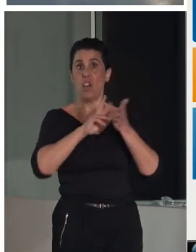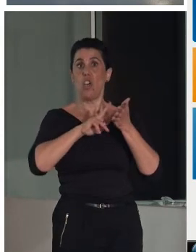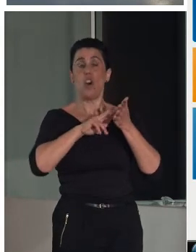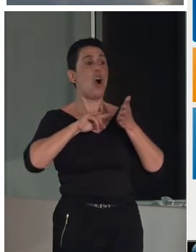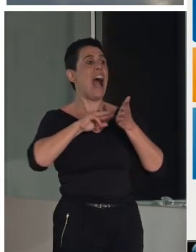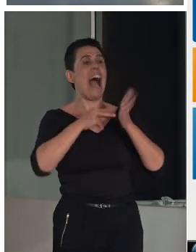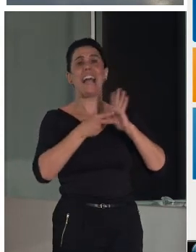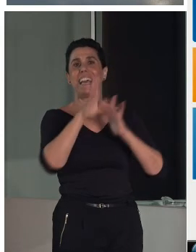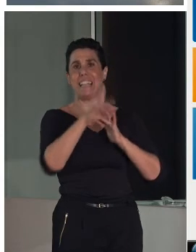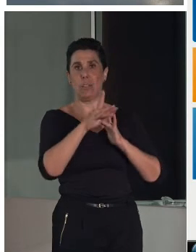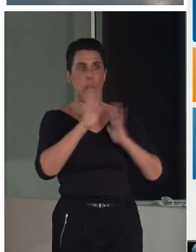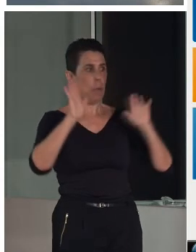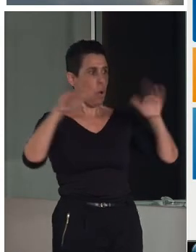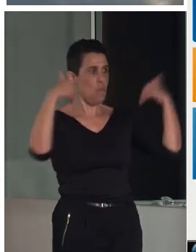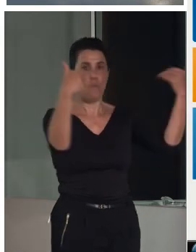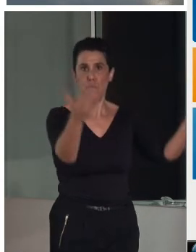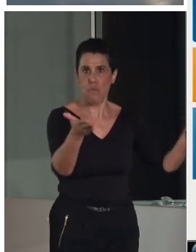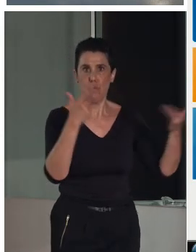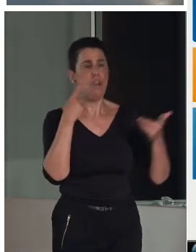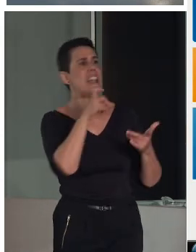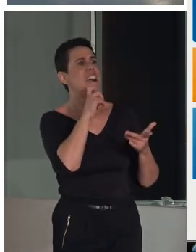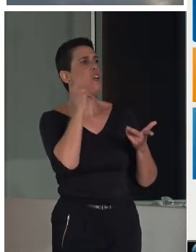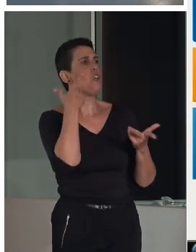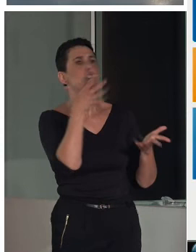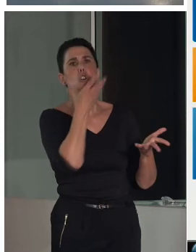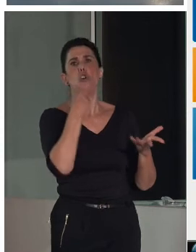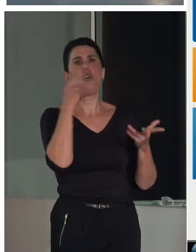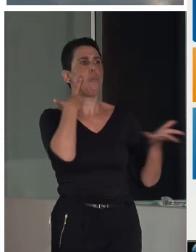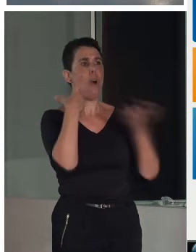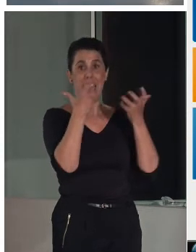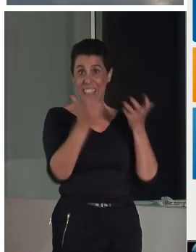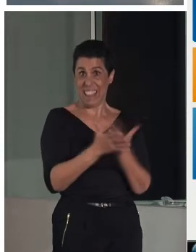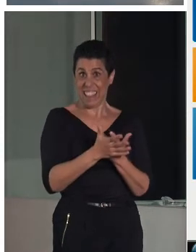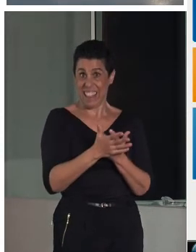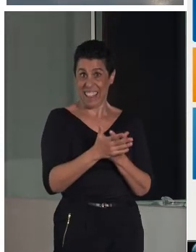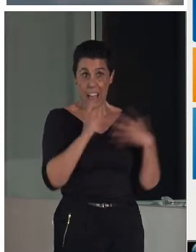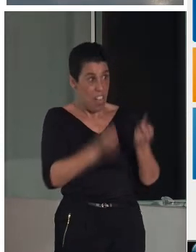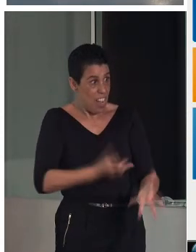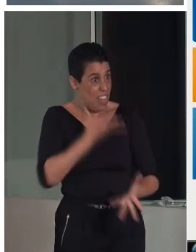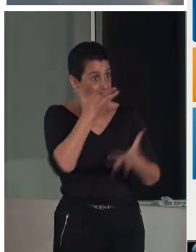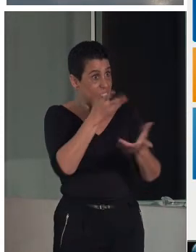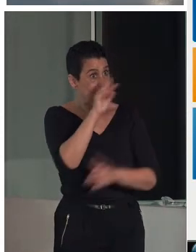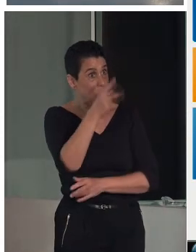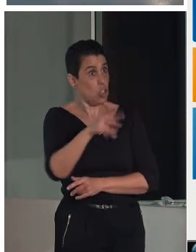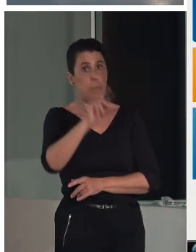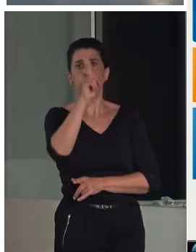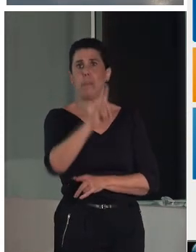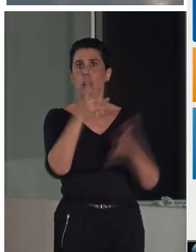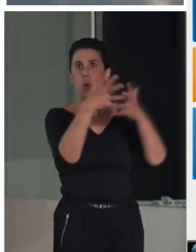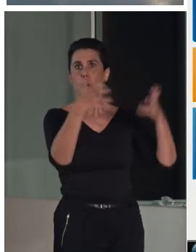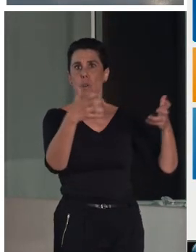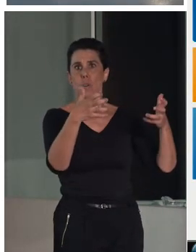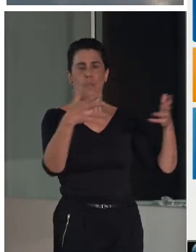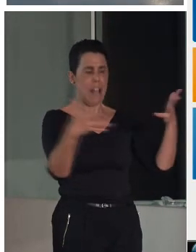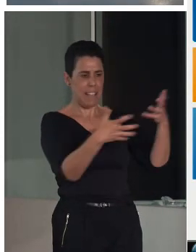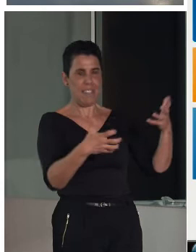desde el punto de vista exterior y estético. ¿Qué hizo la declaración del 2001? Ampliarlo, pero también se quedó en la